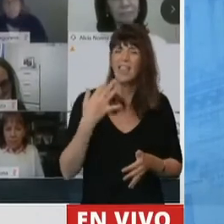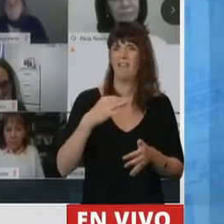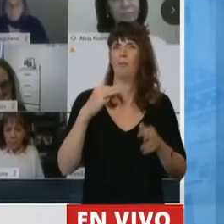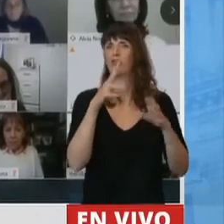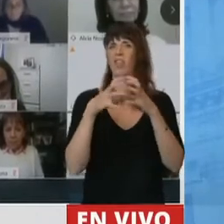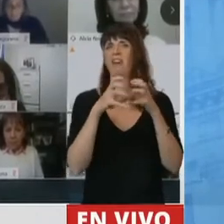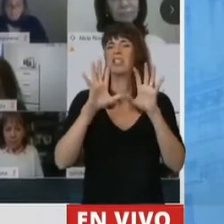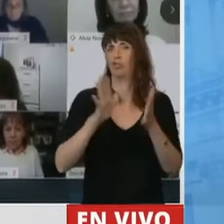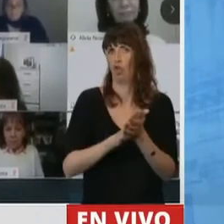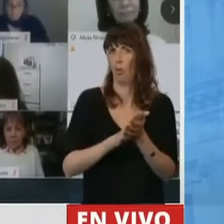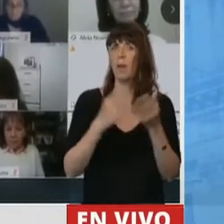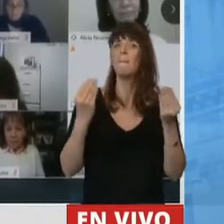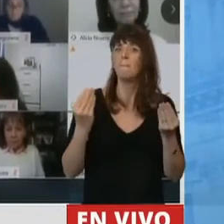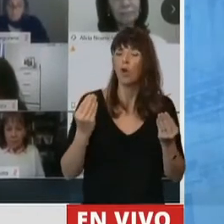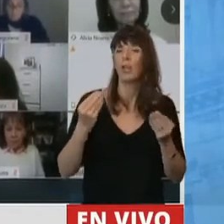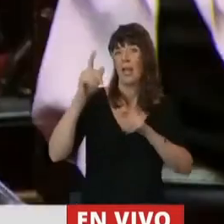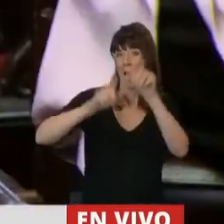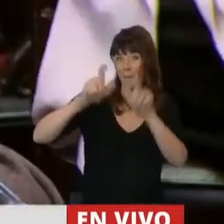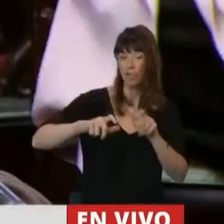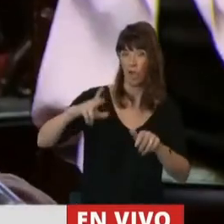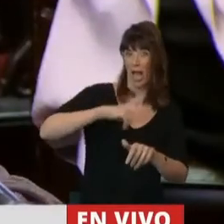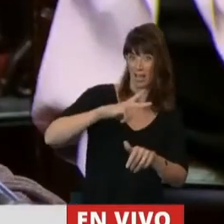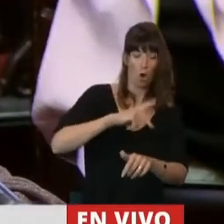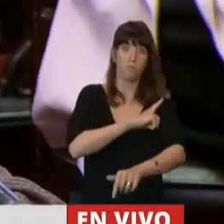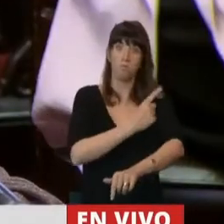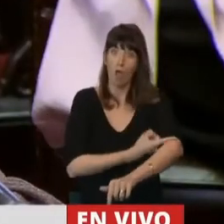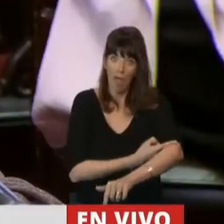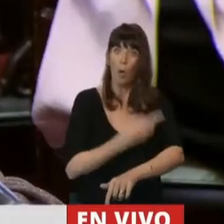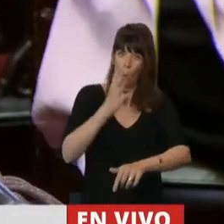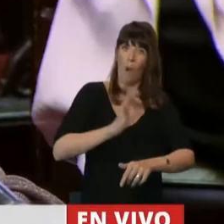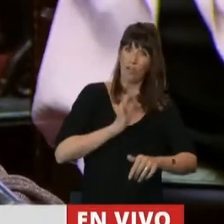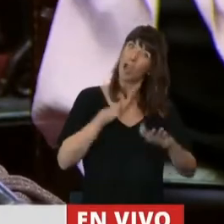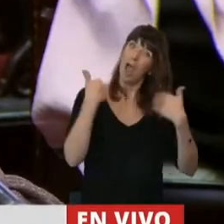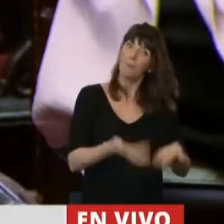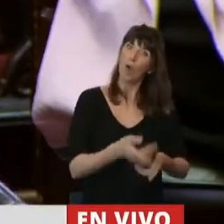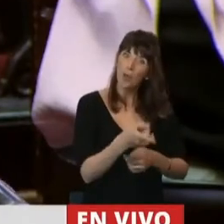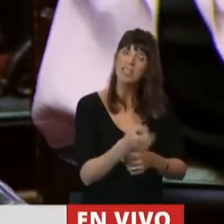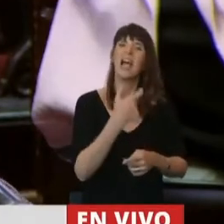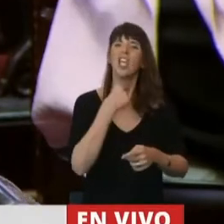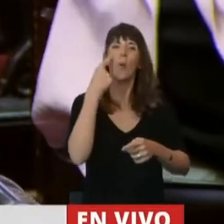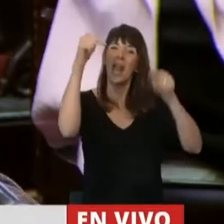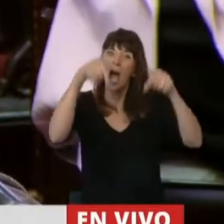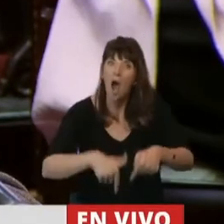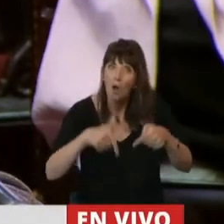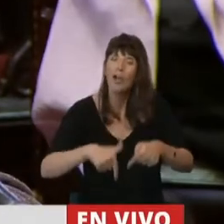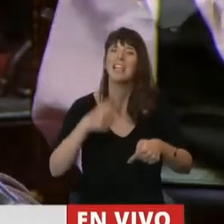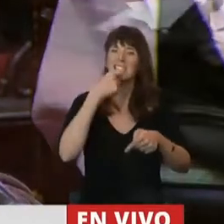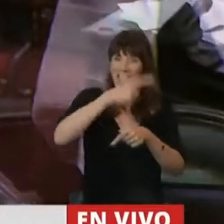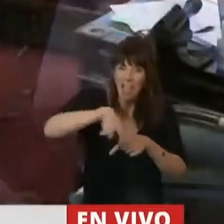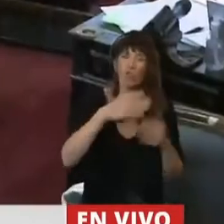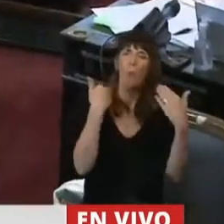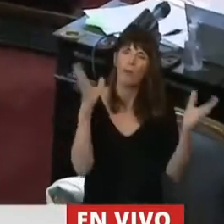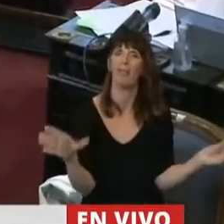ricos y los poderosos, después de haberse beneficiado como se beneficiaron en la Argentina, son capaces de formar parte del nuevo entramado